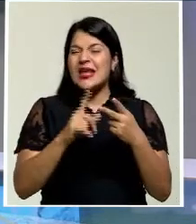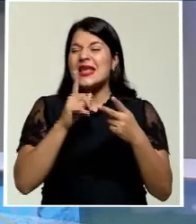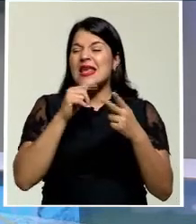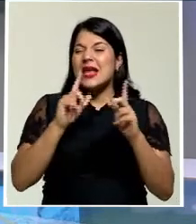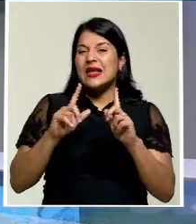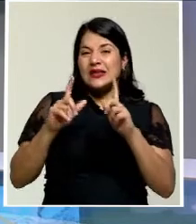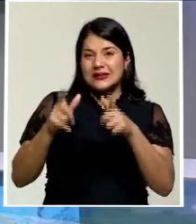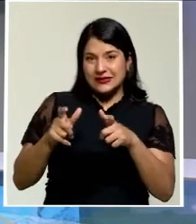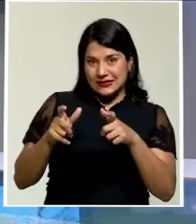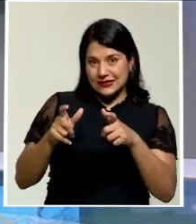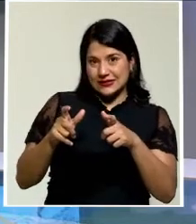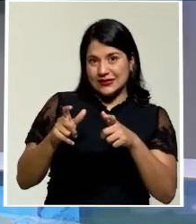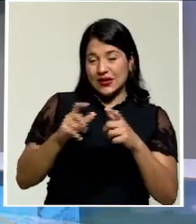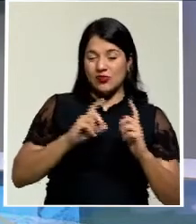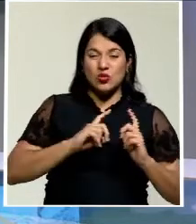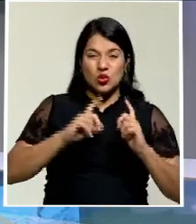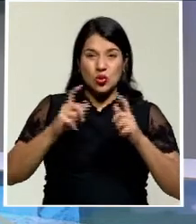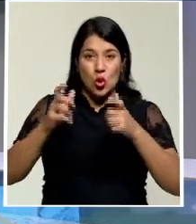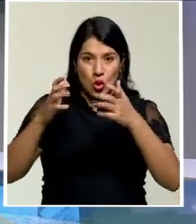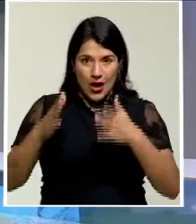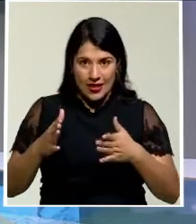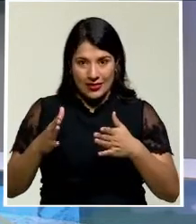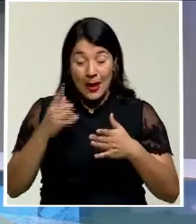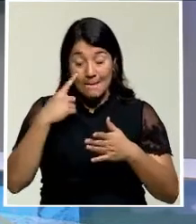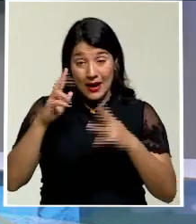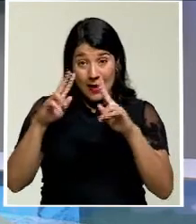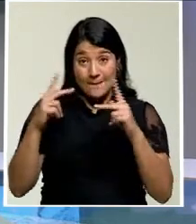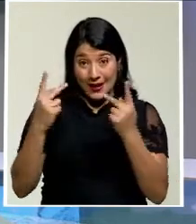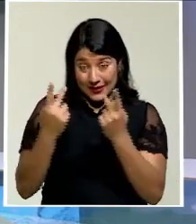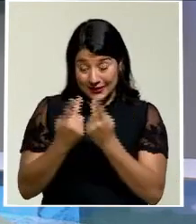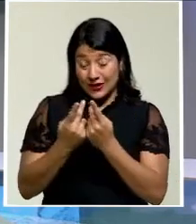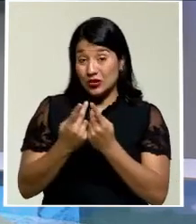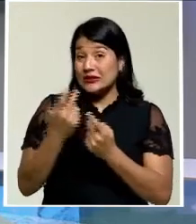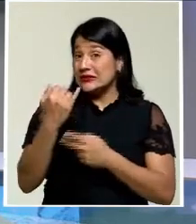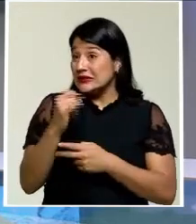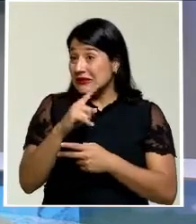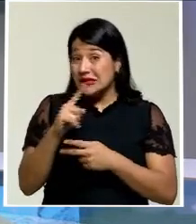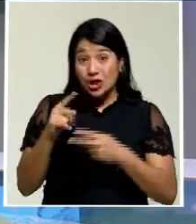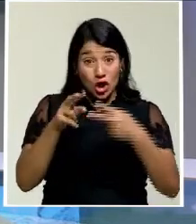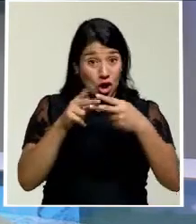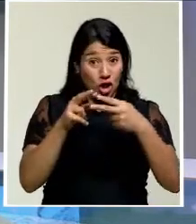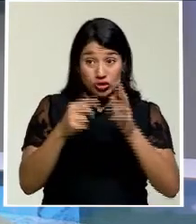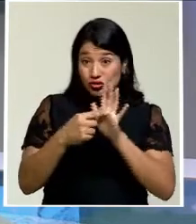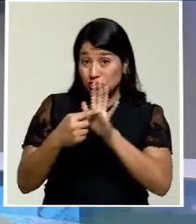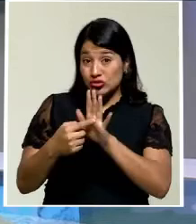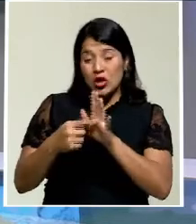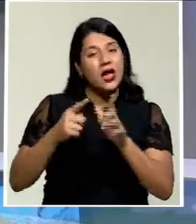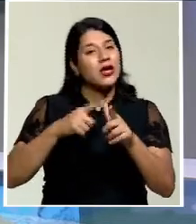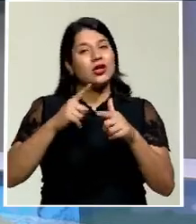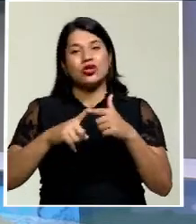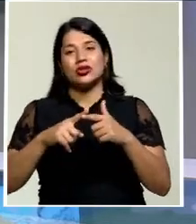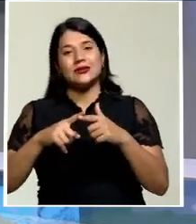Supremo de Elecciones. De no hacerlo, no podrán recibir los dineros de la contribución estatal.